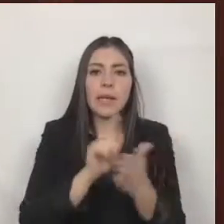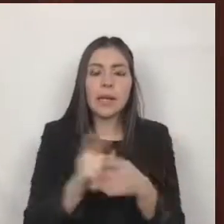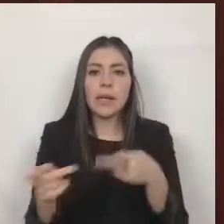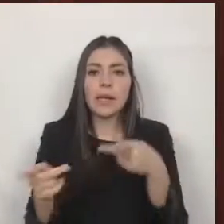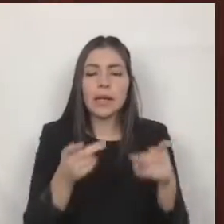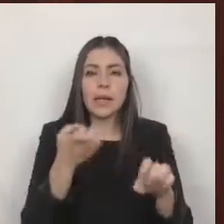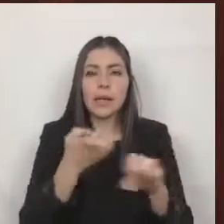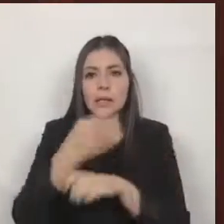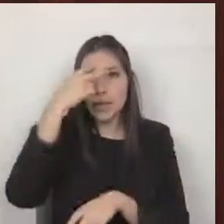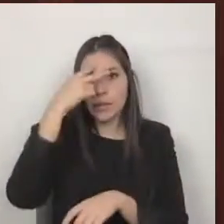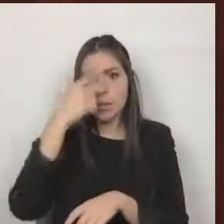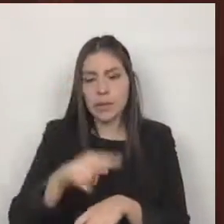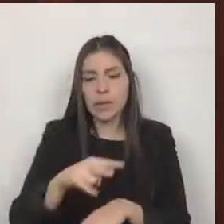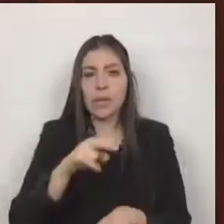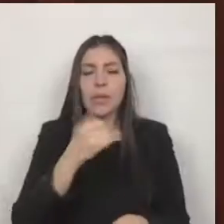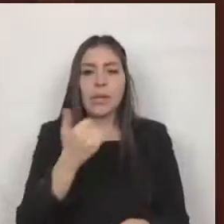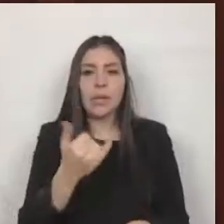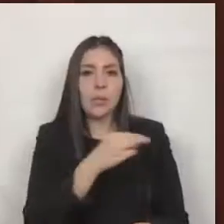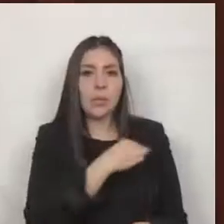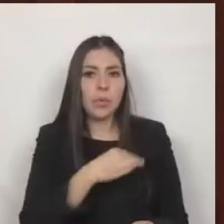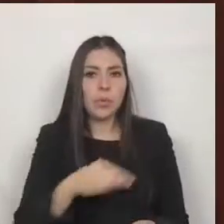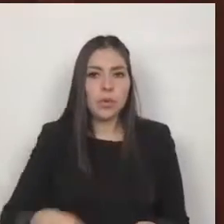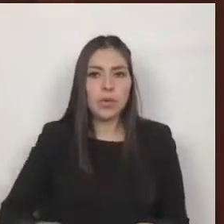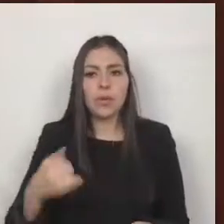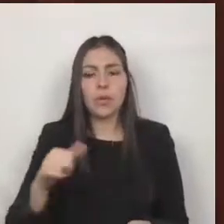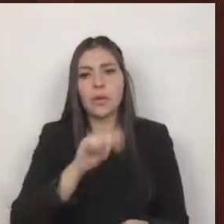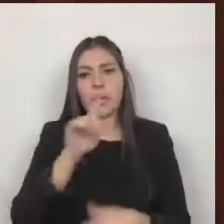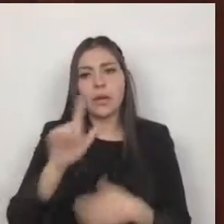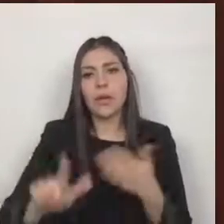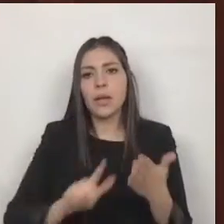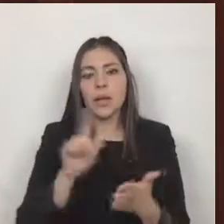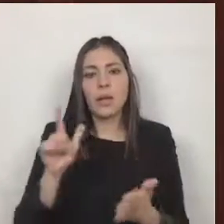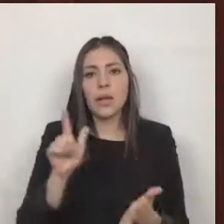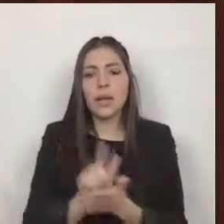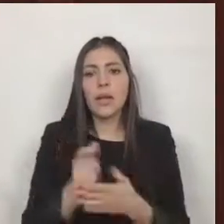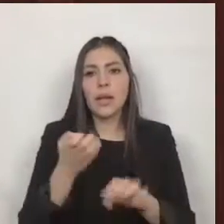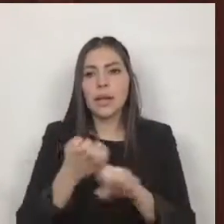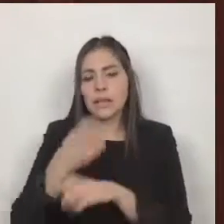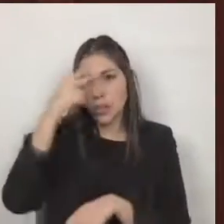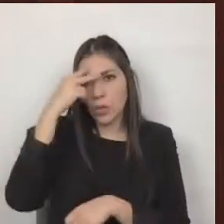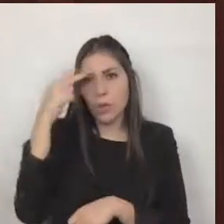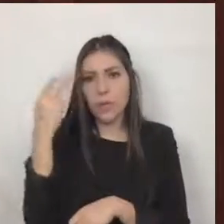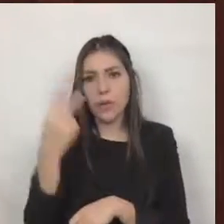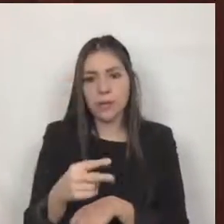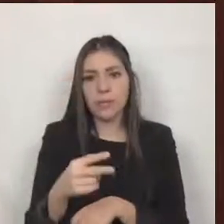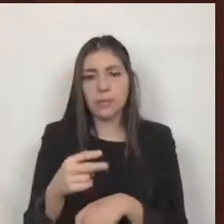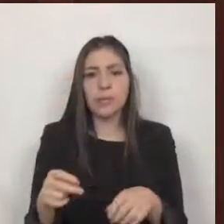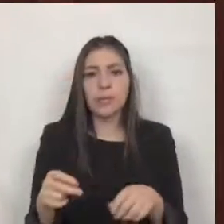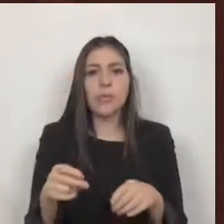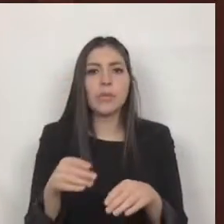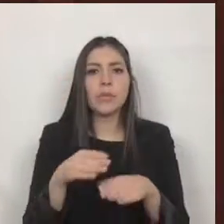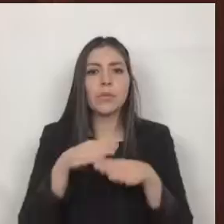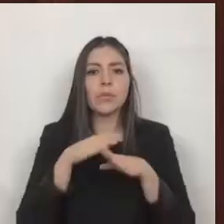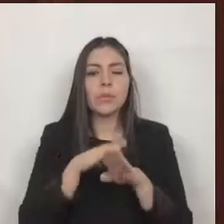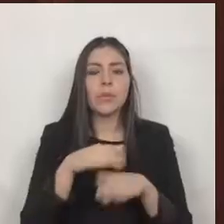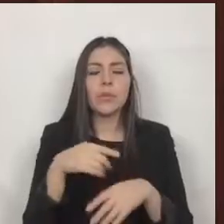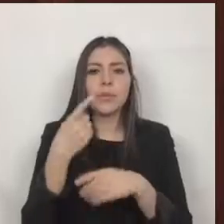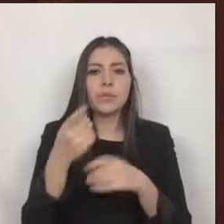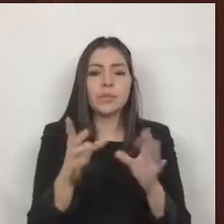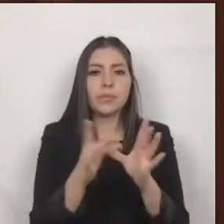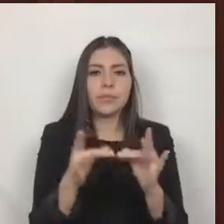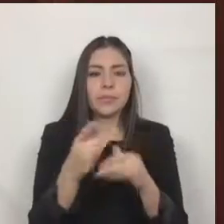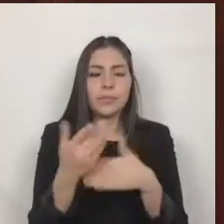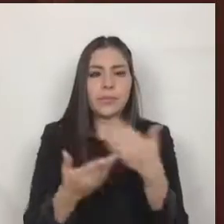de méxico y municipios y de la ley orgánica municipal del estado de méxico conforme a la siguiente exposición de motivos